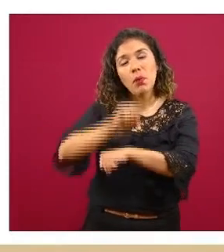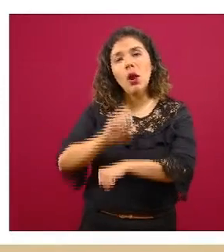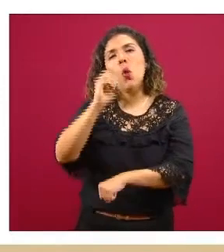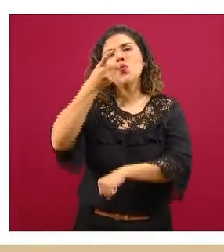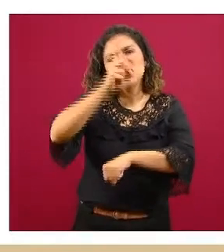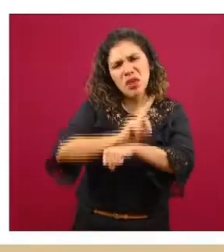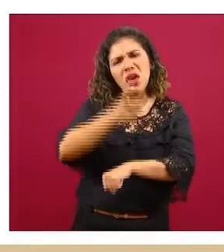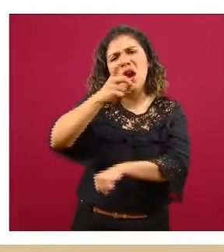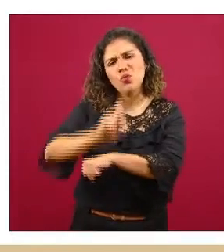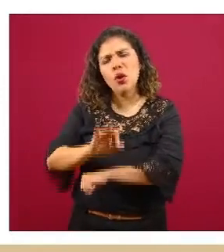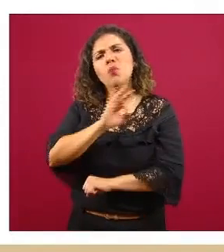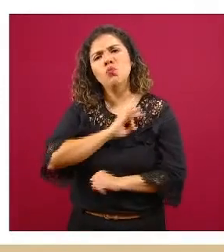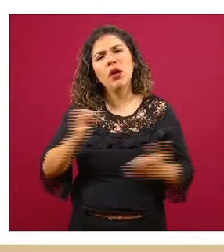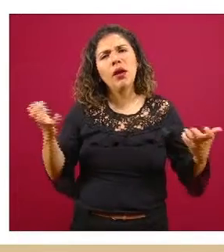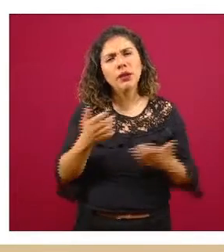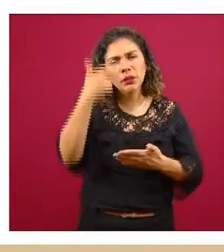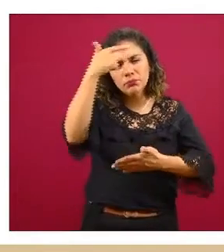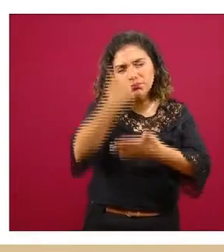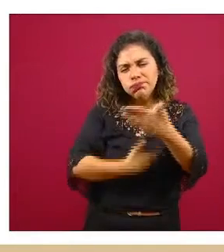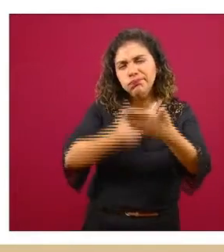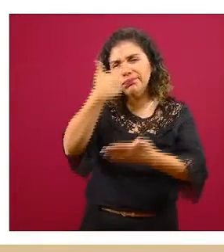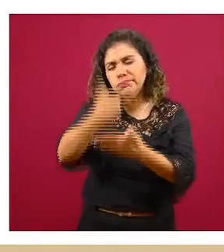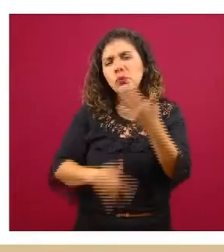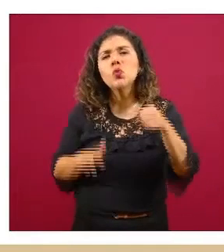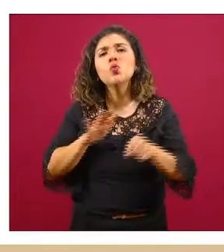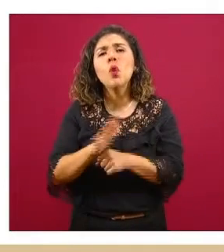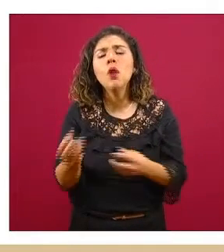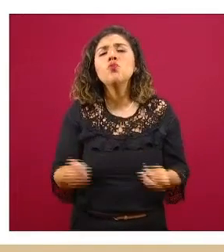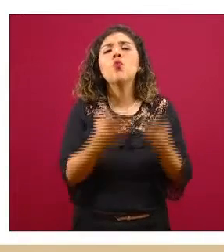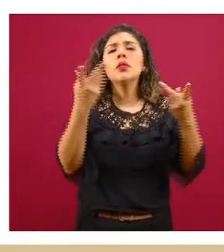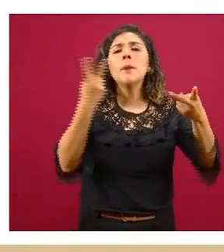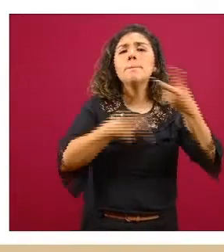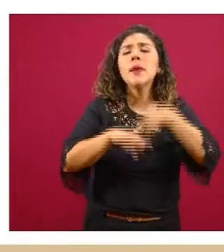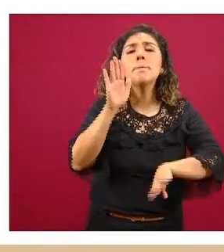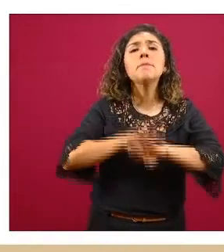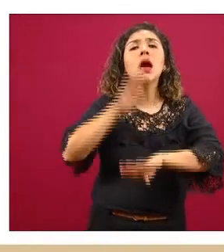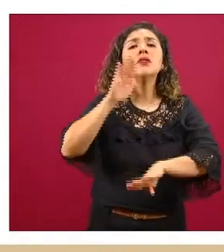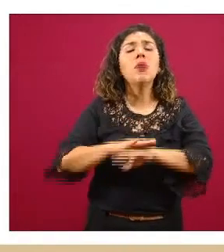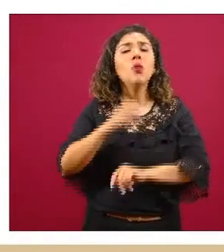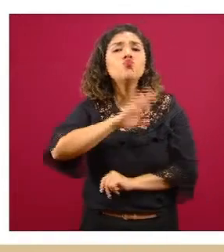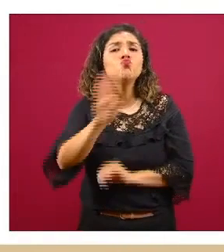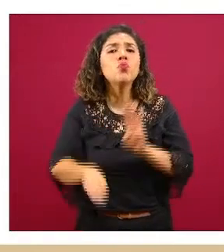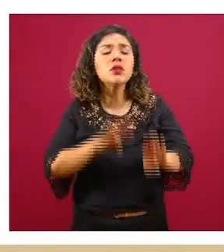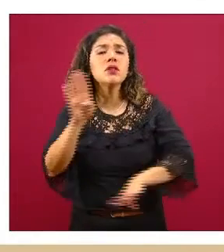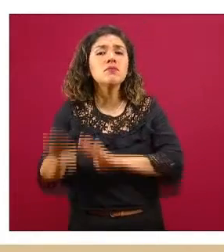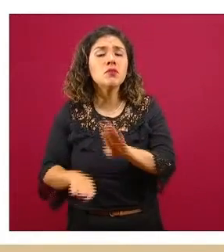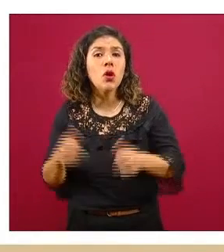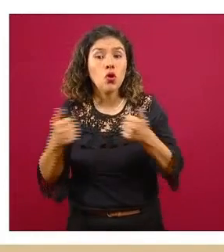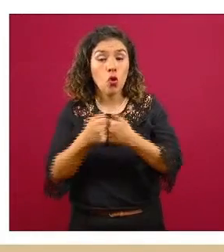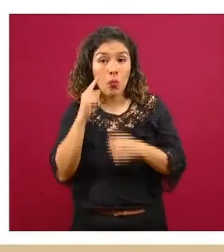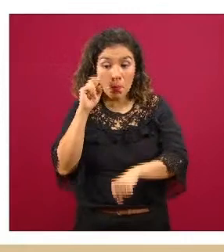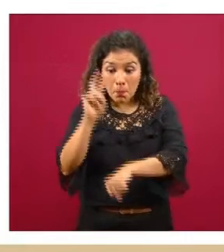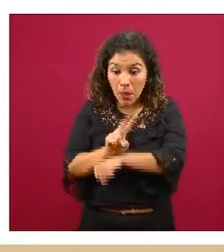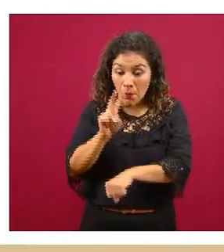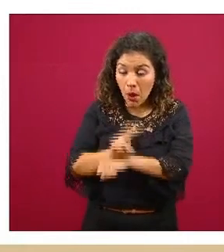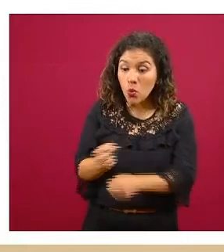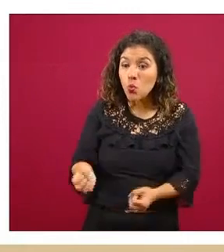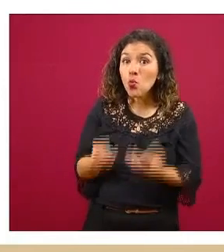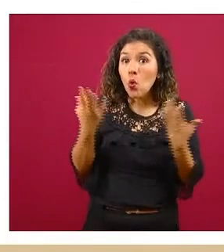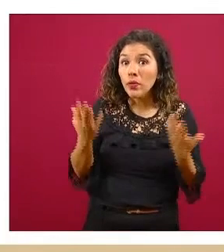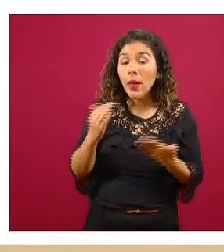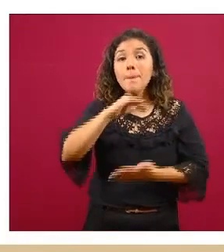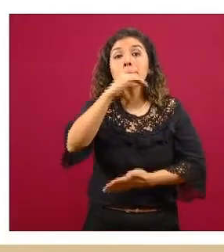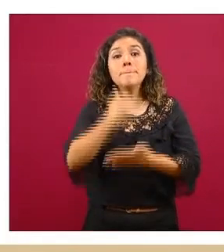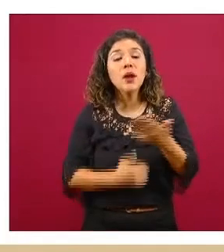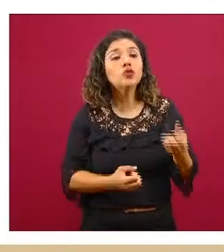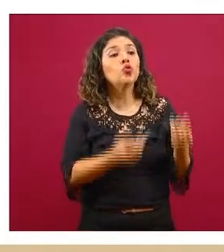para cada día podríamos calcular el exceso de mortalidad por todas las causas restando el número de defunciones observadas menos las